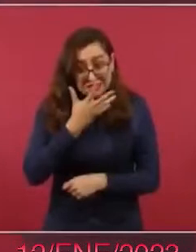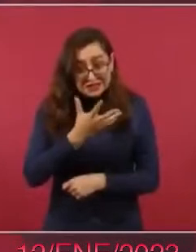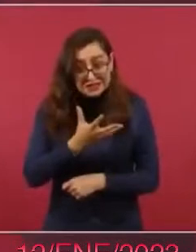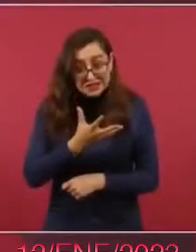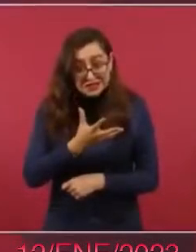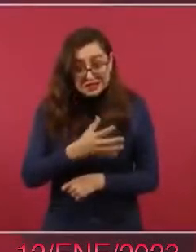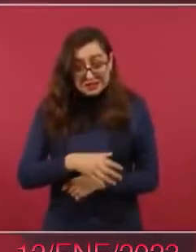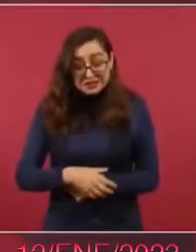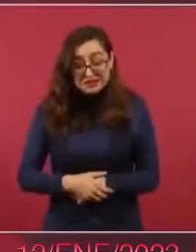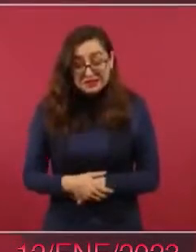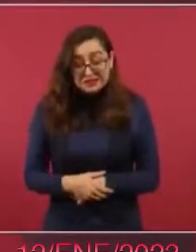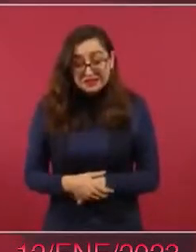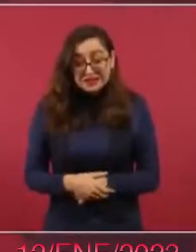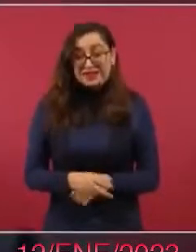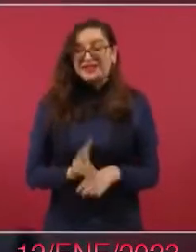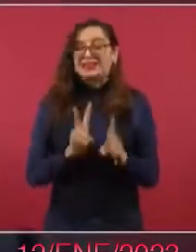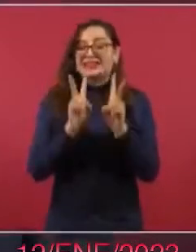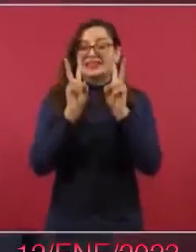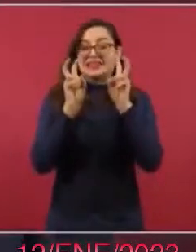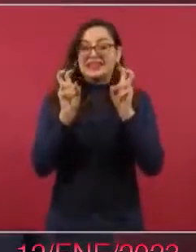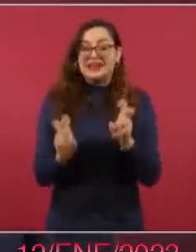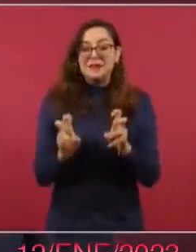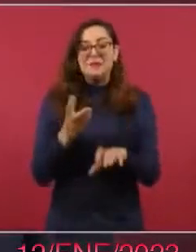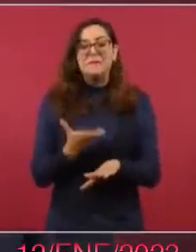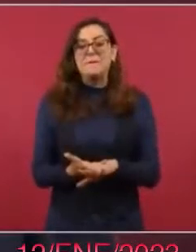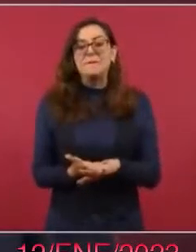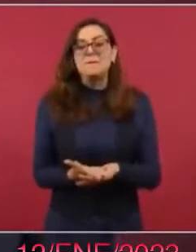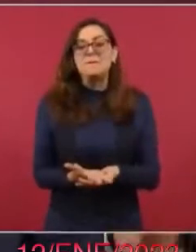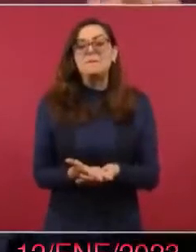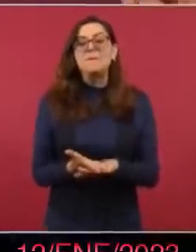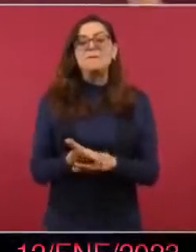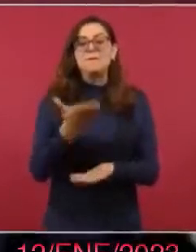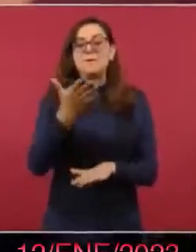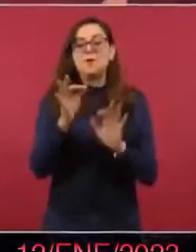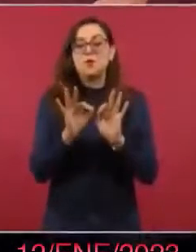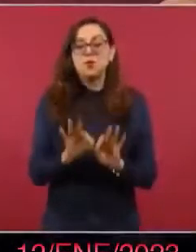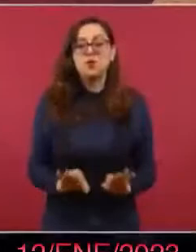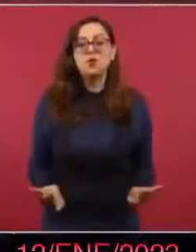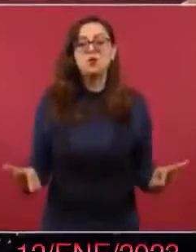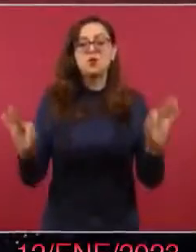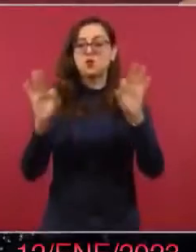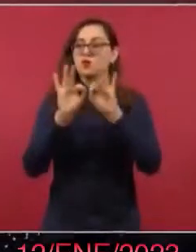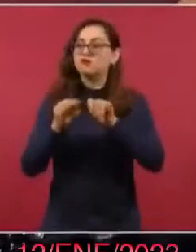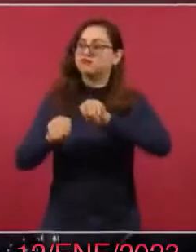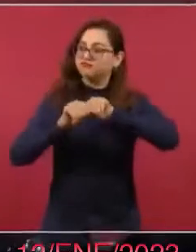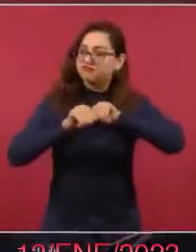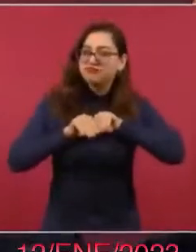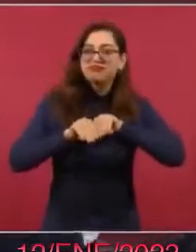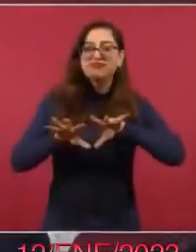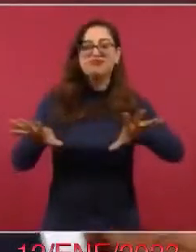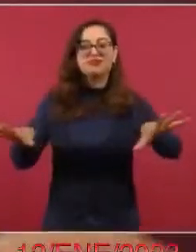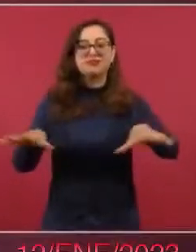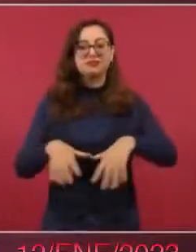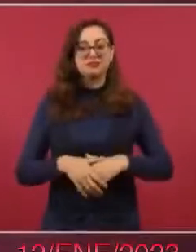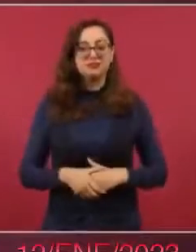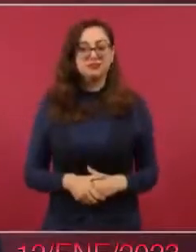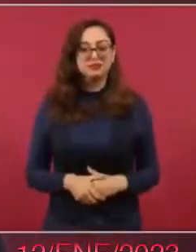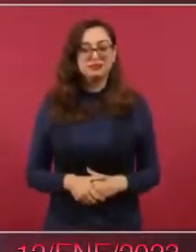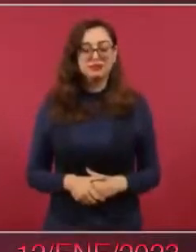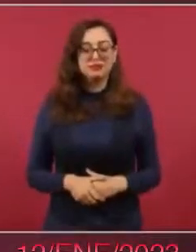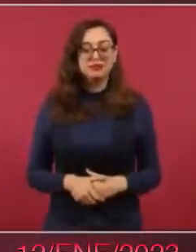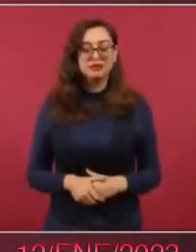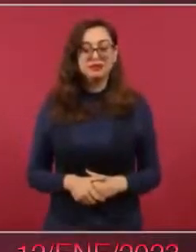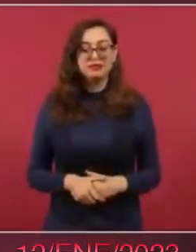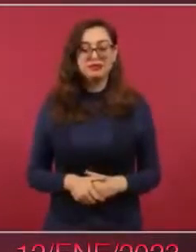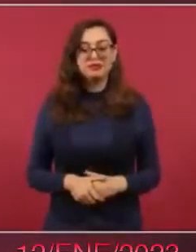importantísimo que están sugiriendo los